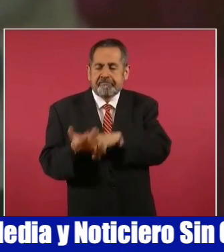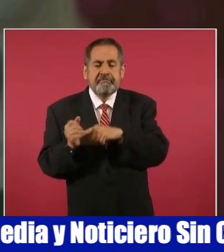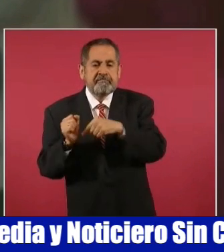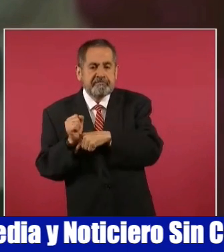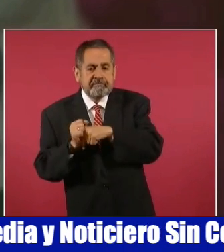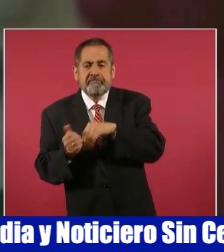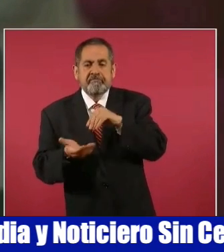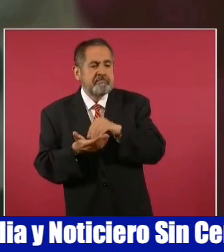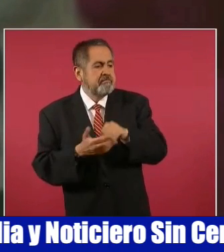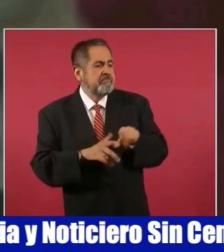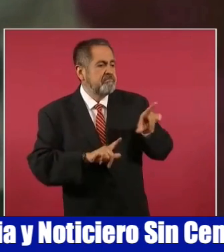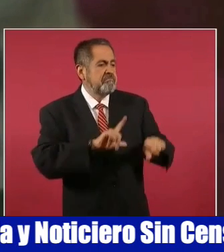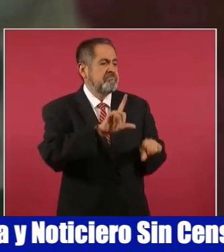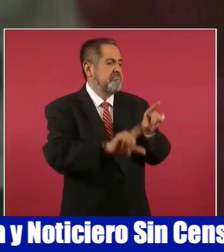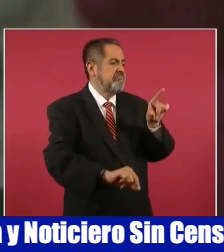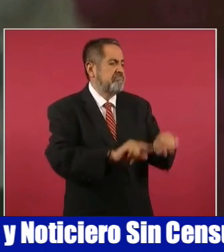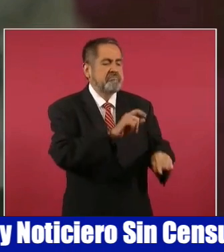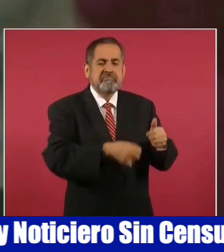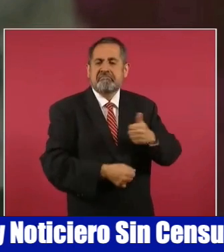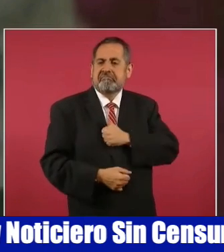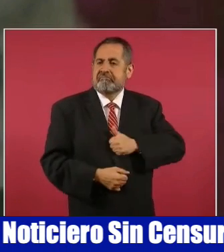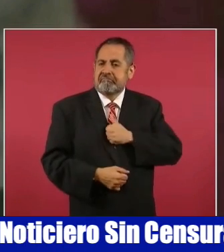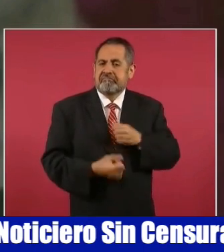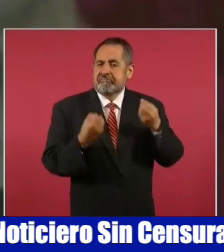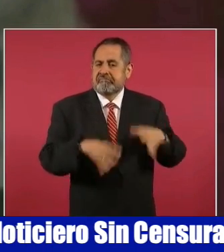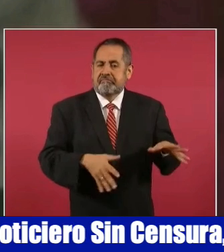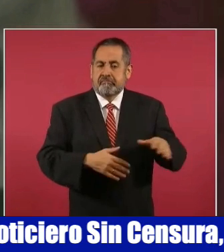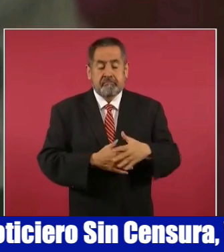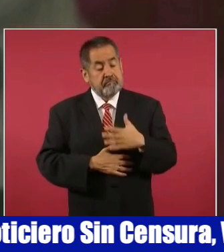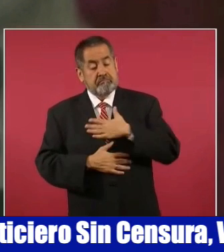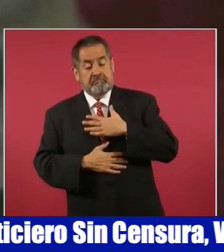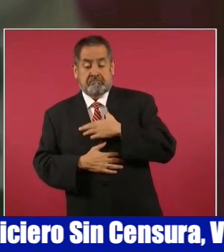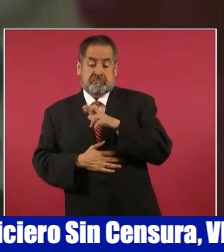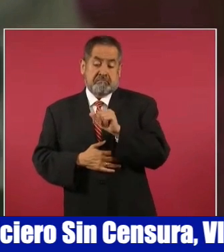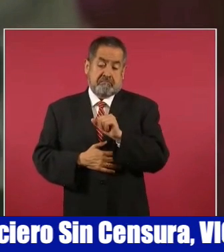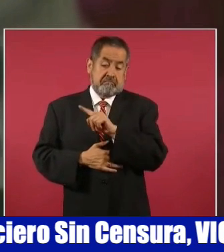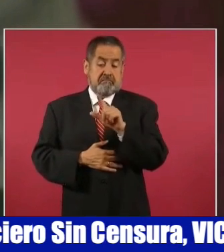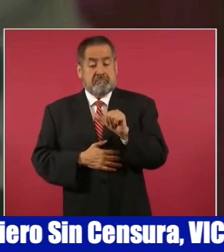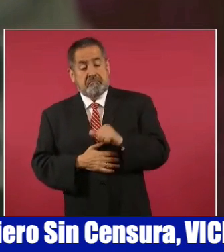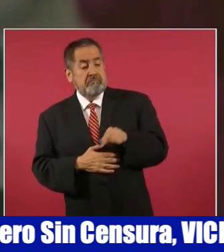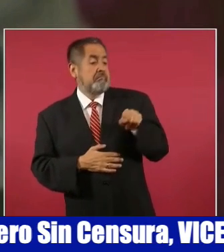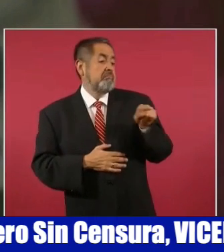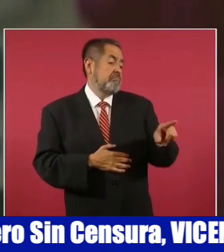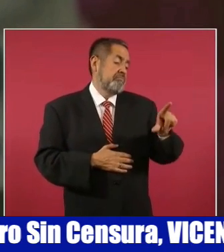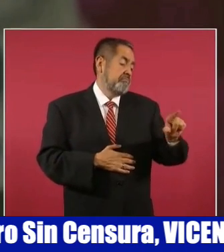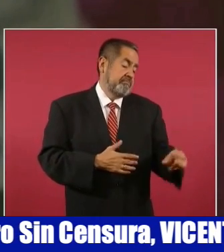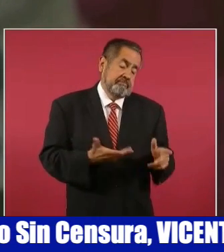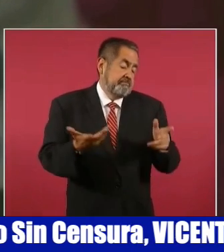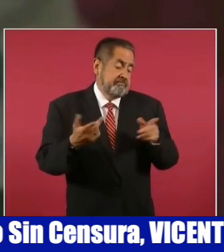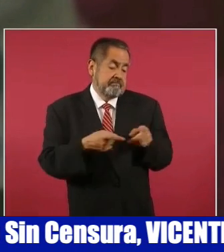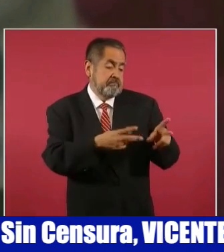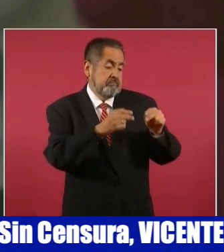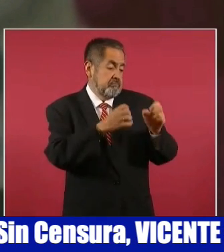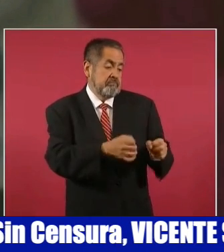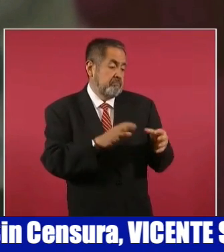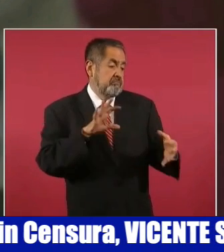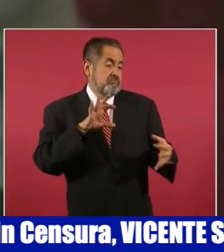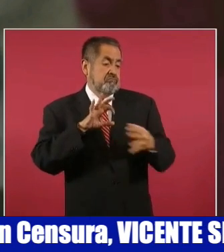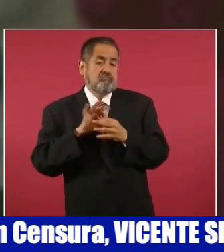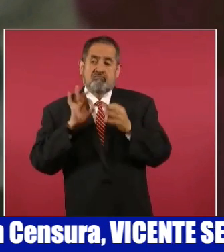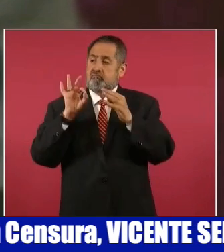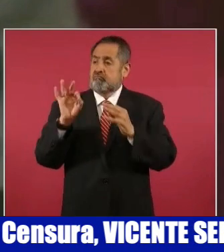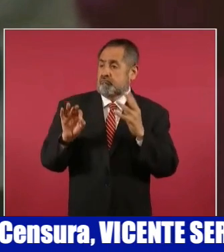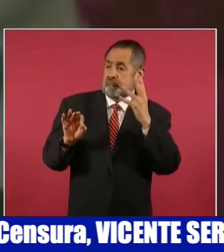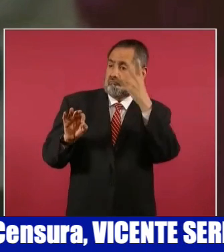humana. En nombre de la raza, los racistas menoscaban a quienes no representan el modelo de